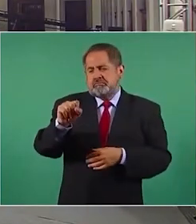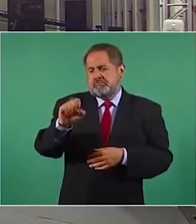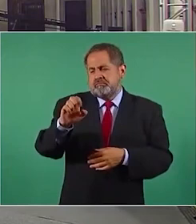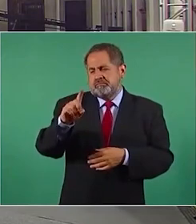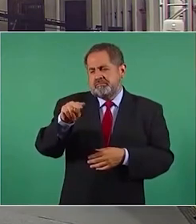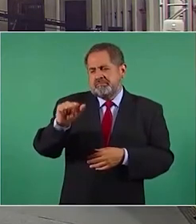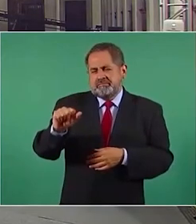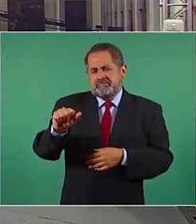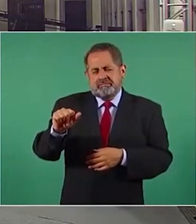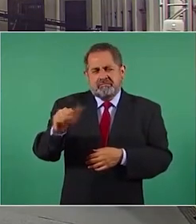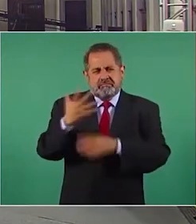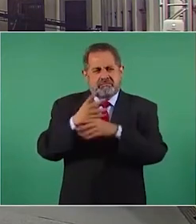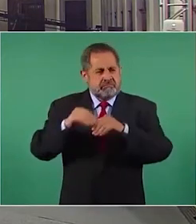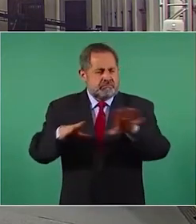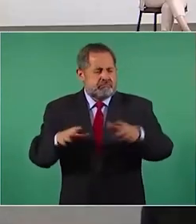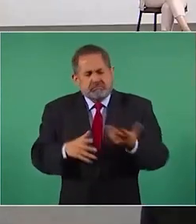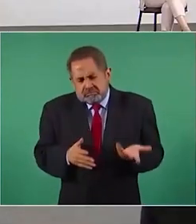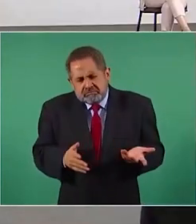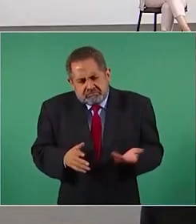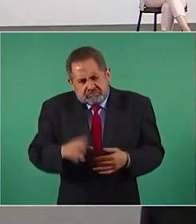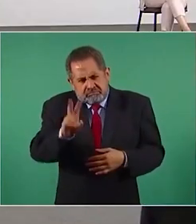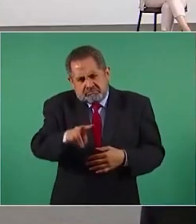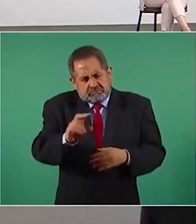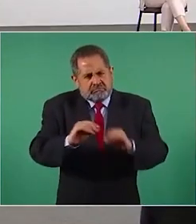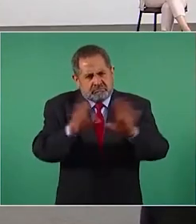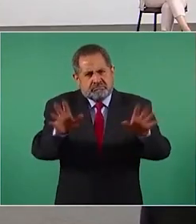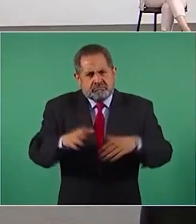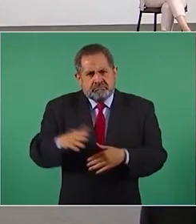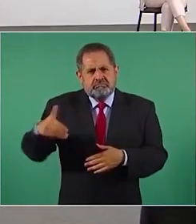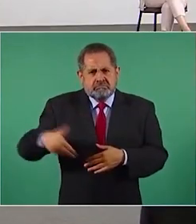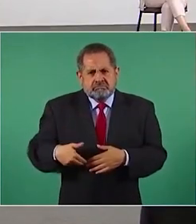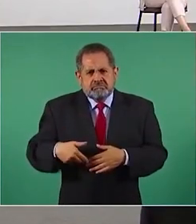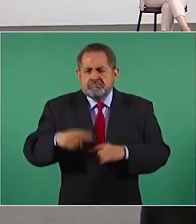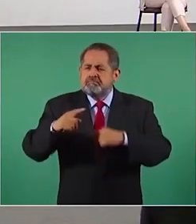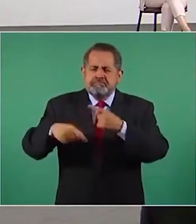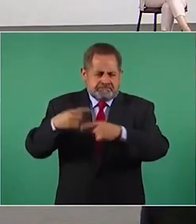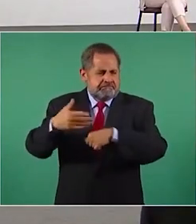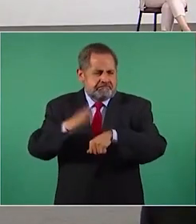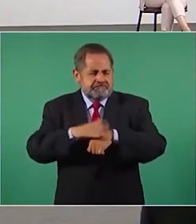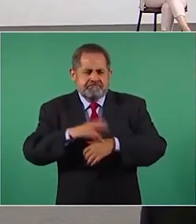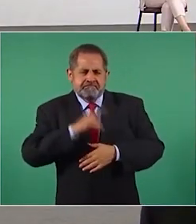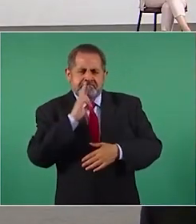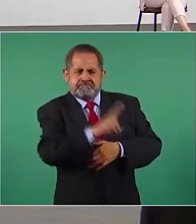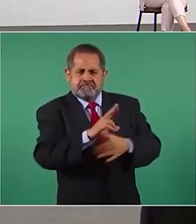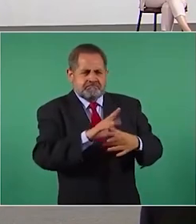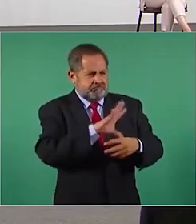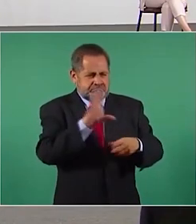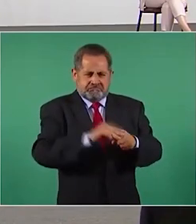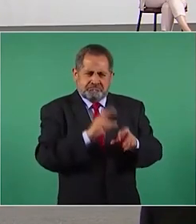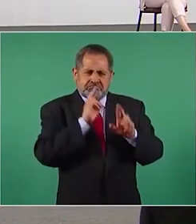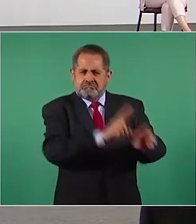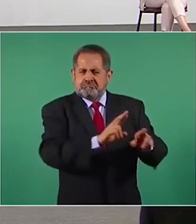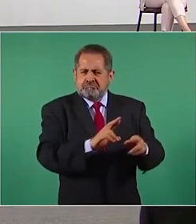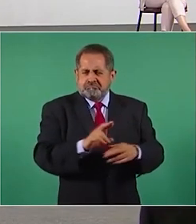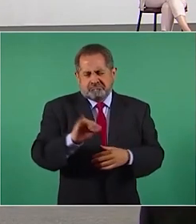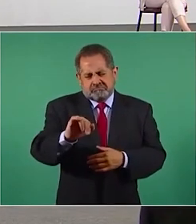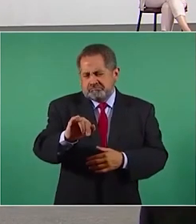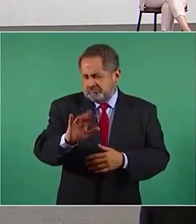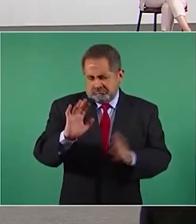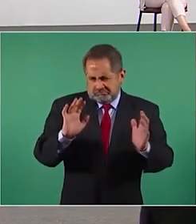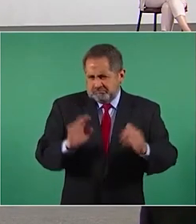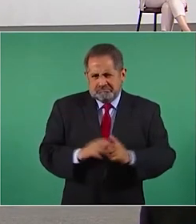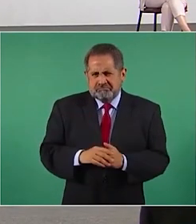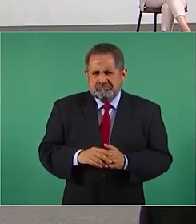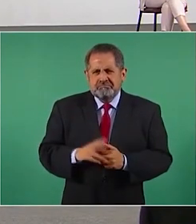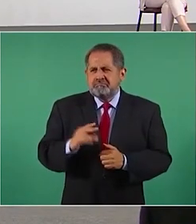por vía de transparencia? Puede ser, y les van a contestar completo en todo. Y no hay